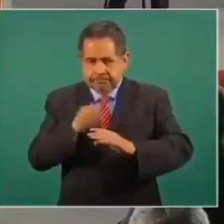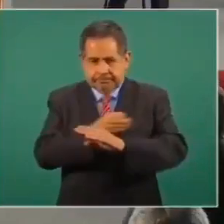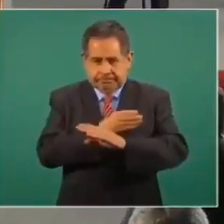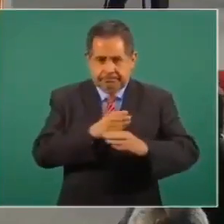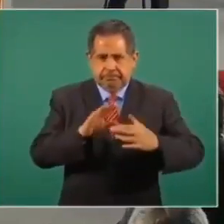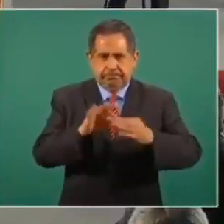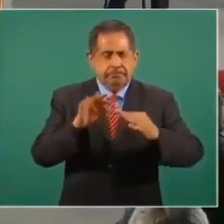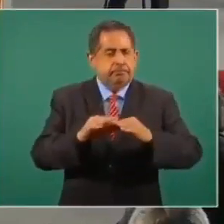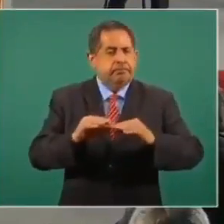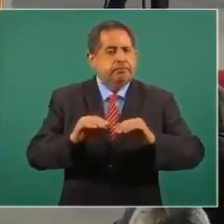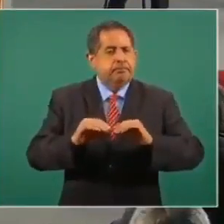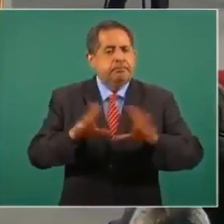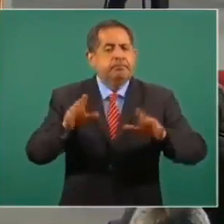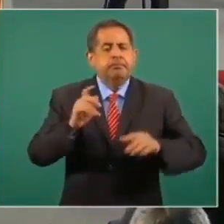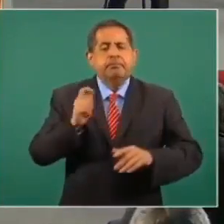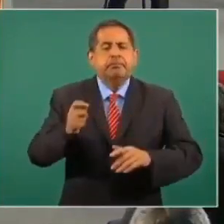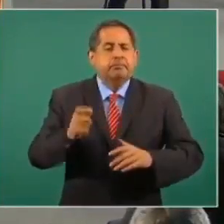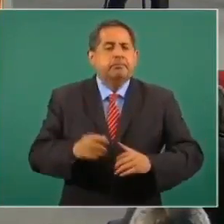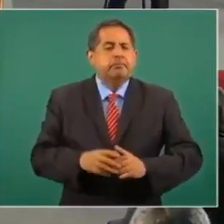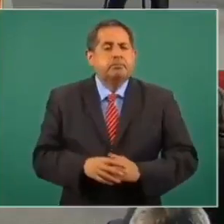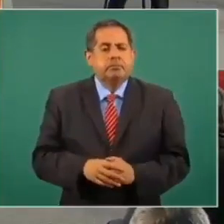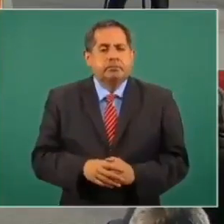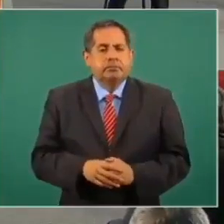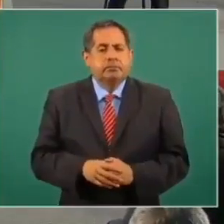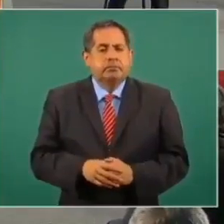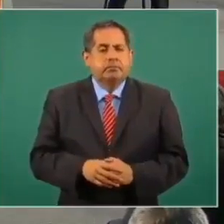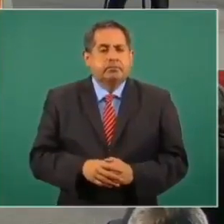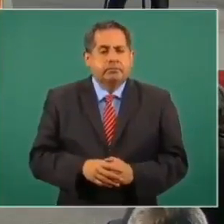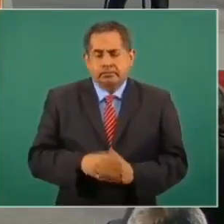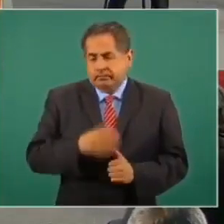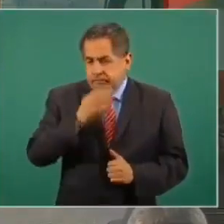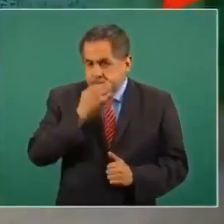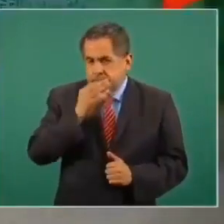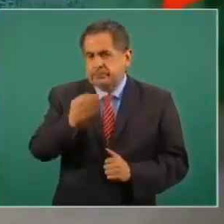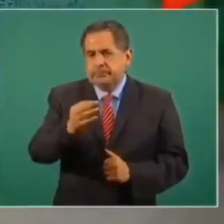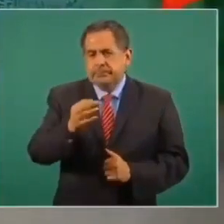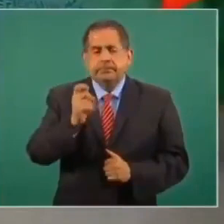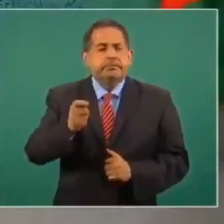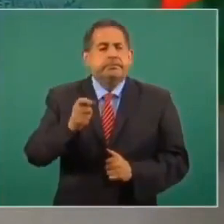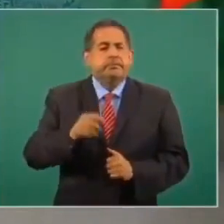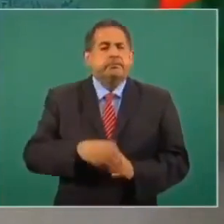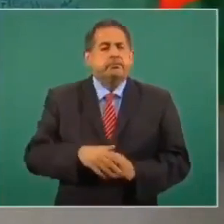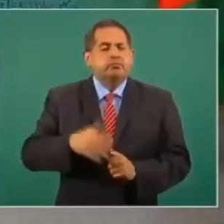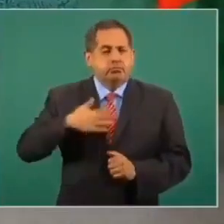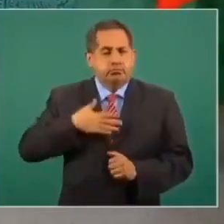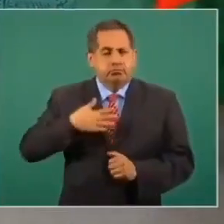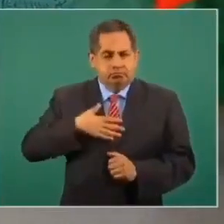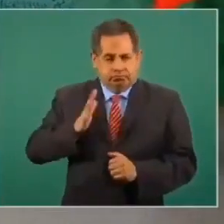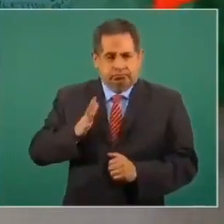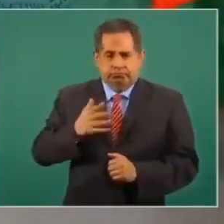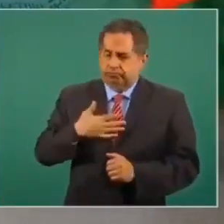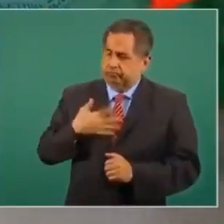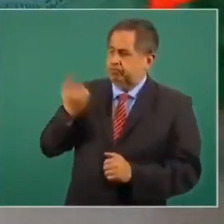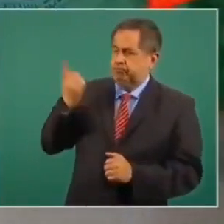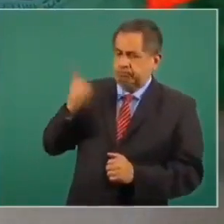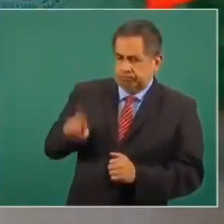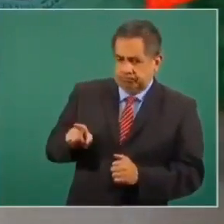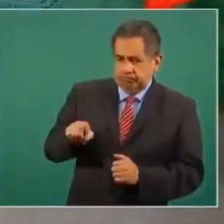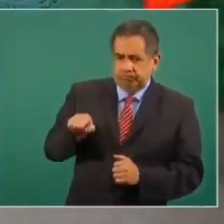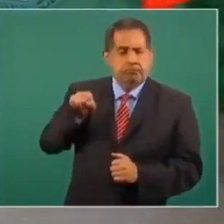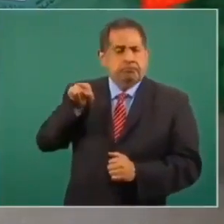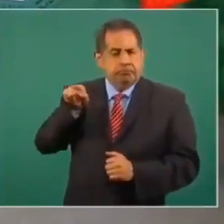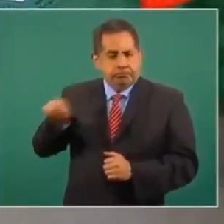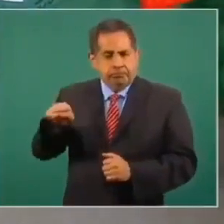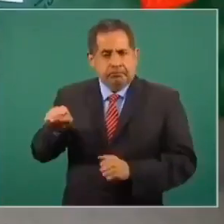Quiero adelantar que he dado instrucciones al